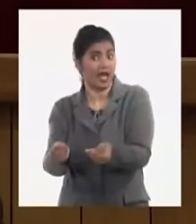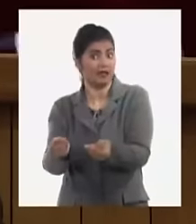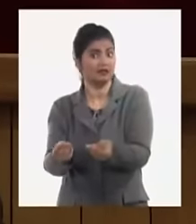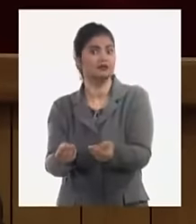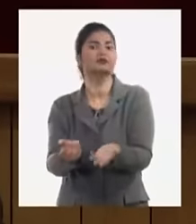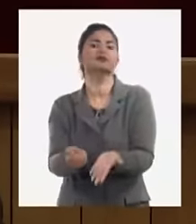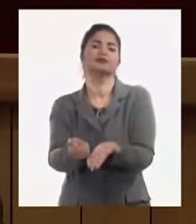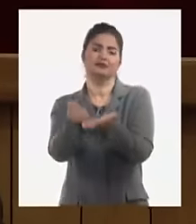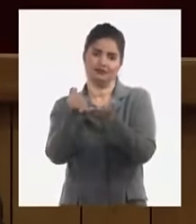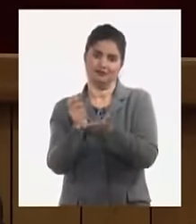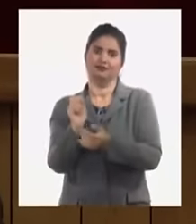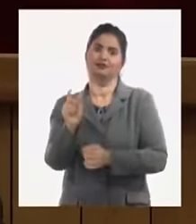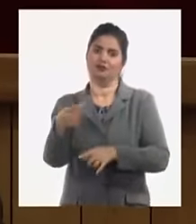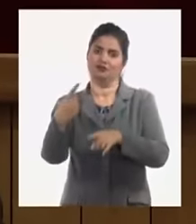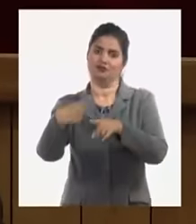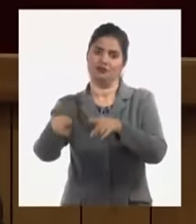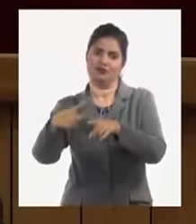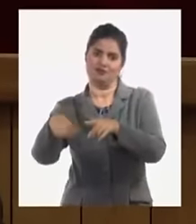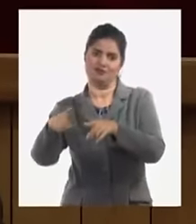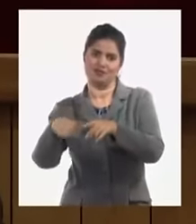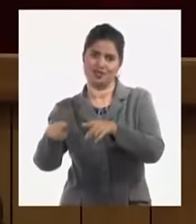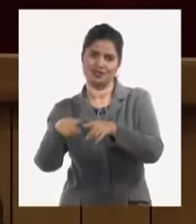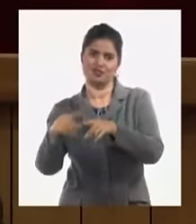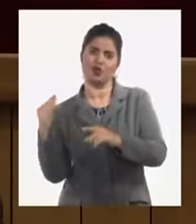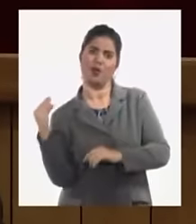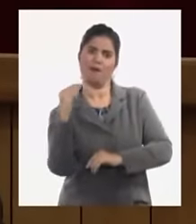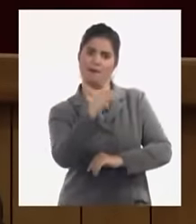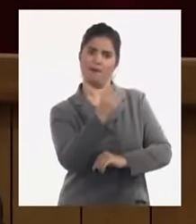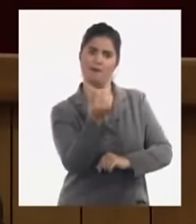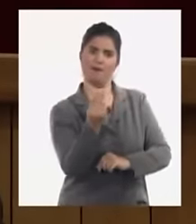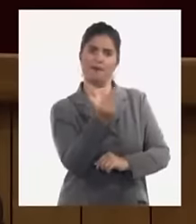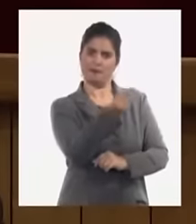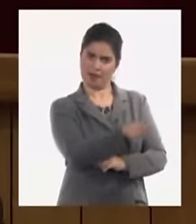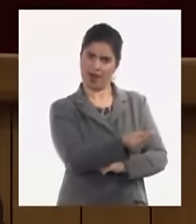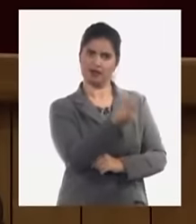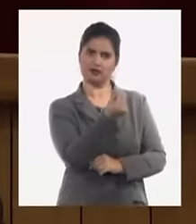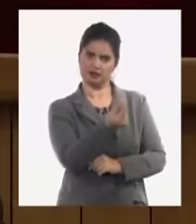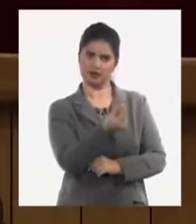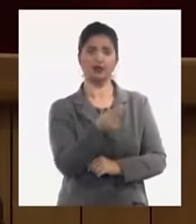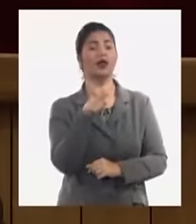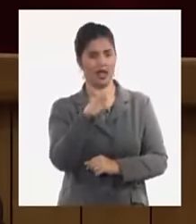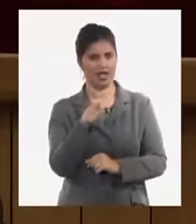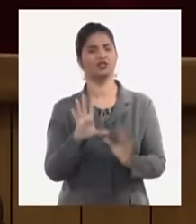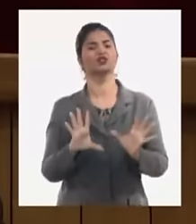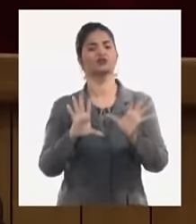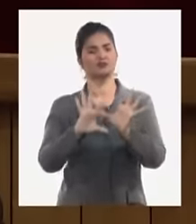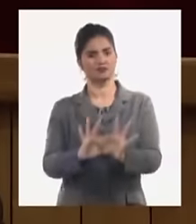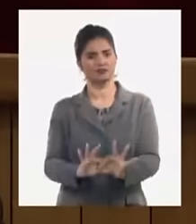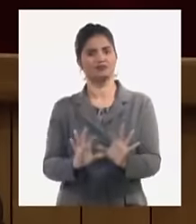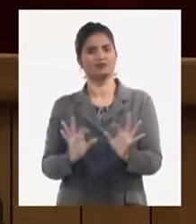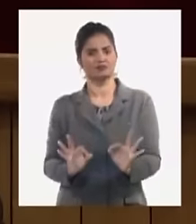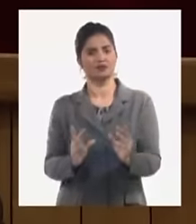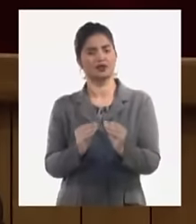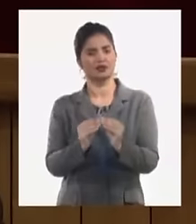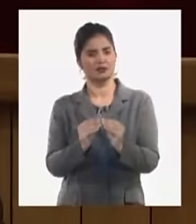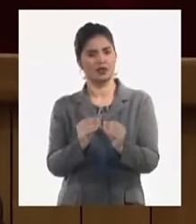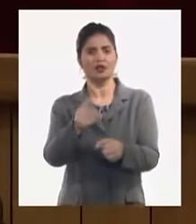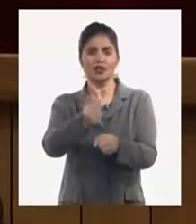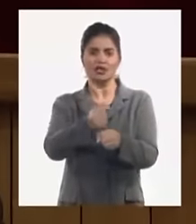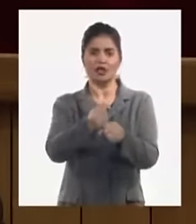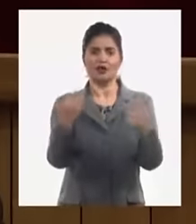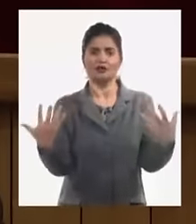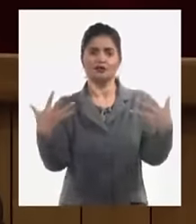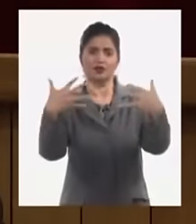a comprar las piezas para arreglar la maquinaria y unas piezas repuestos y vamos entonces a echar a andar de conjunto los dos